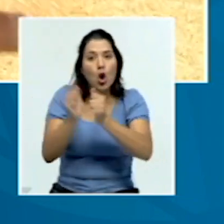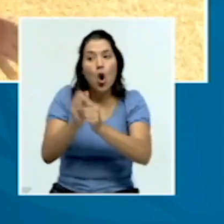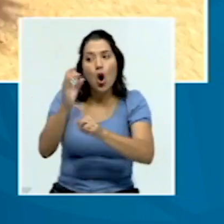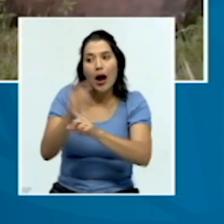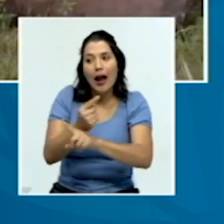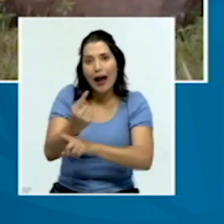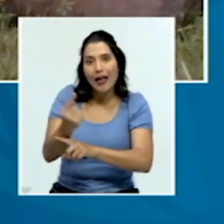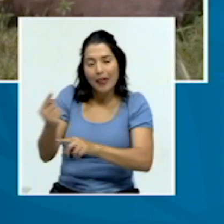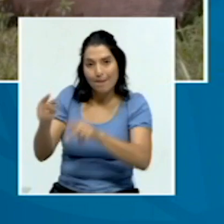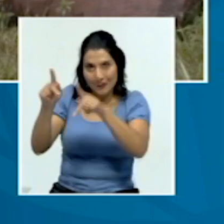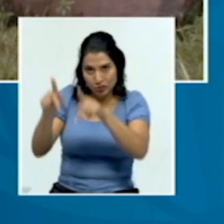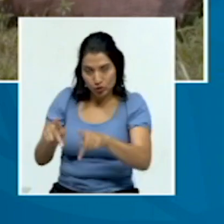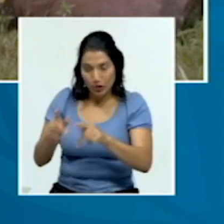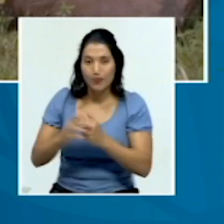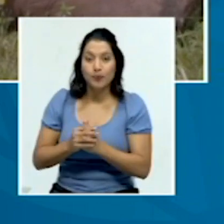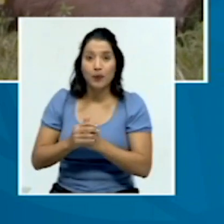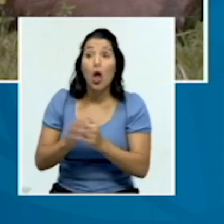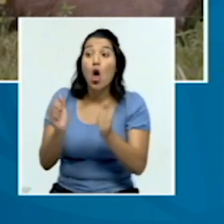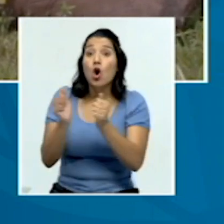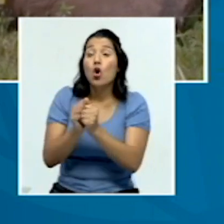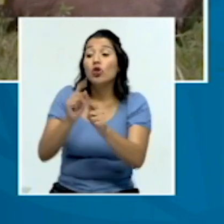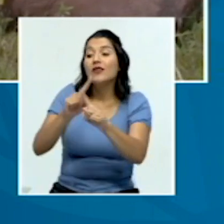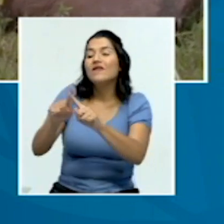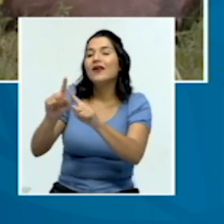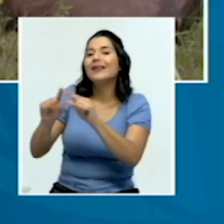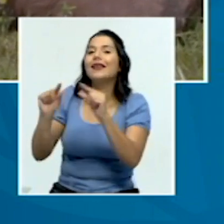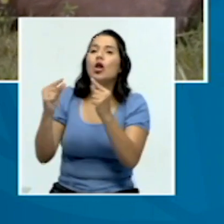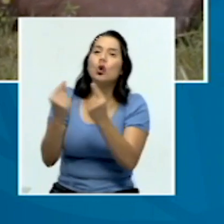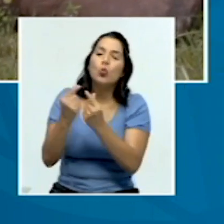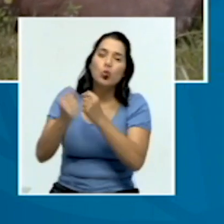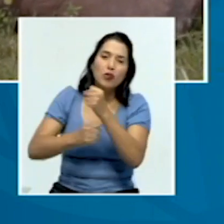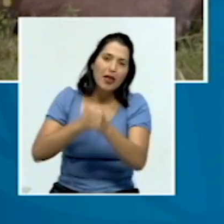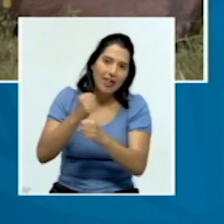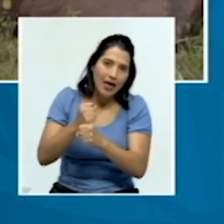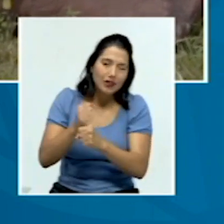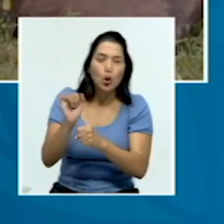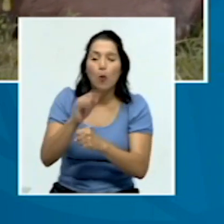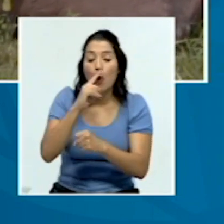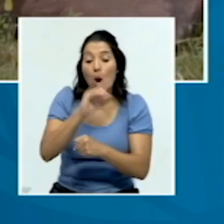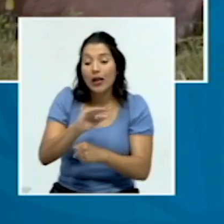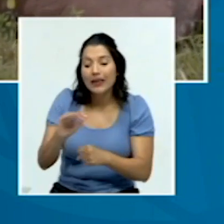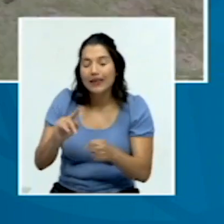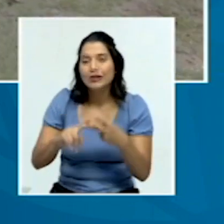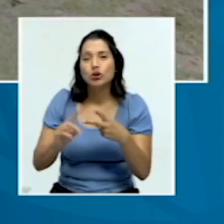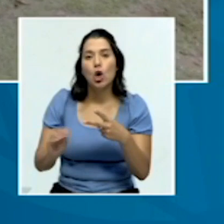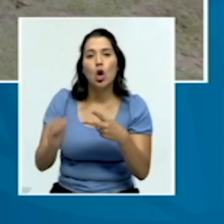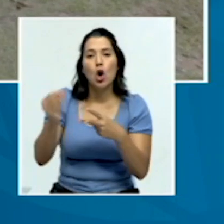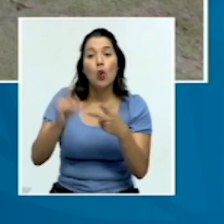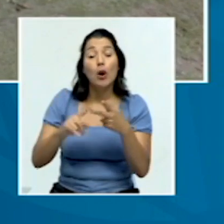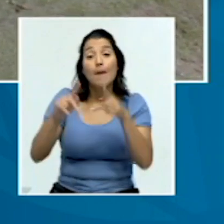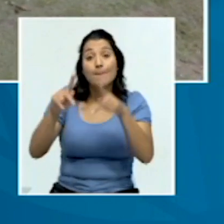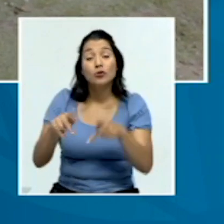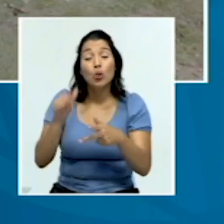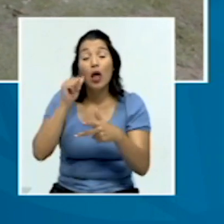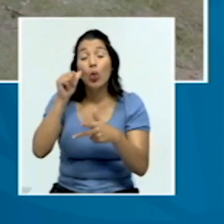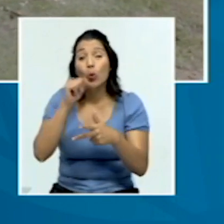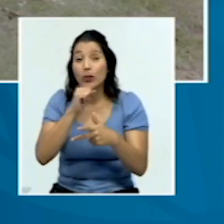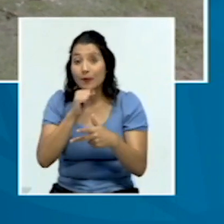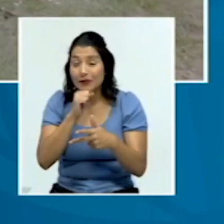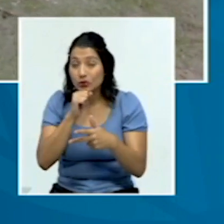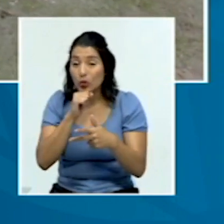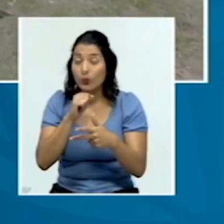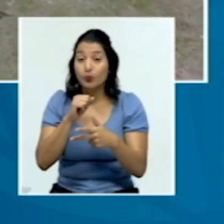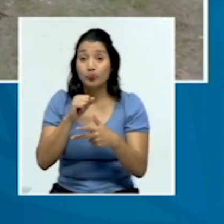general. En diferentes grupos etarios, como son niños, adolescentes, personas adultas mayores,